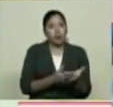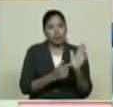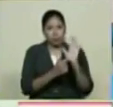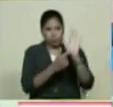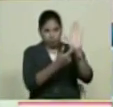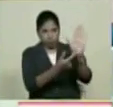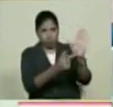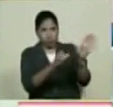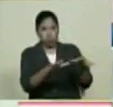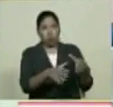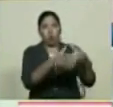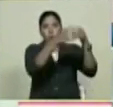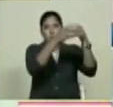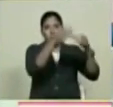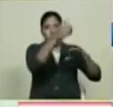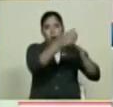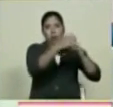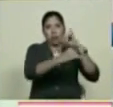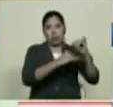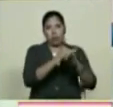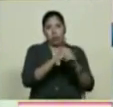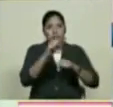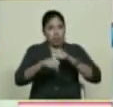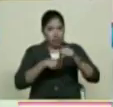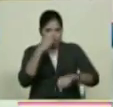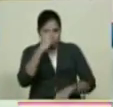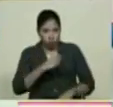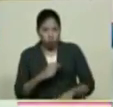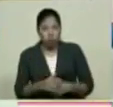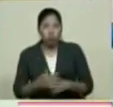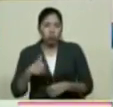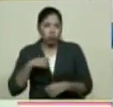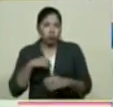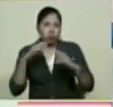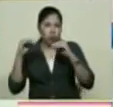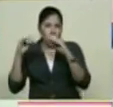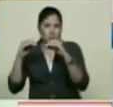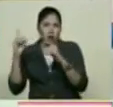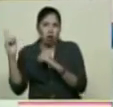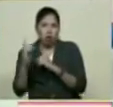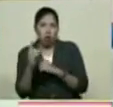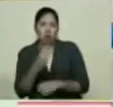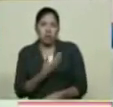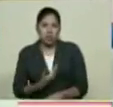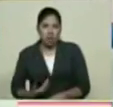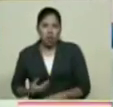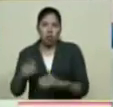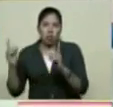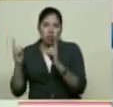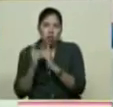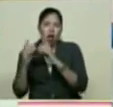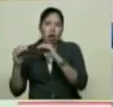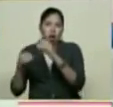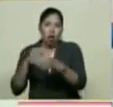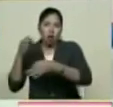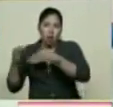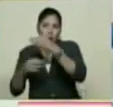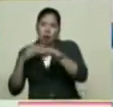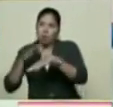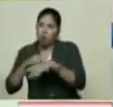Lo conversábamos Con los comisarios Que estábamos allá Y así se lo hicimos saber También al presidente De la federación La vuelta